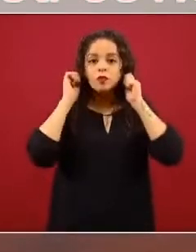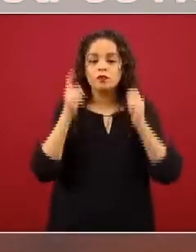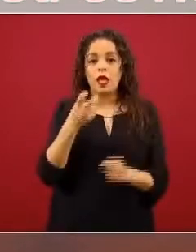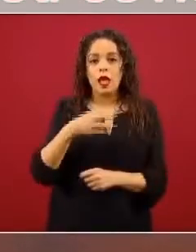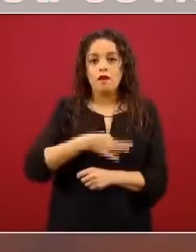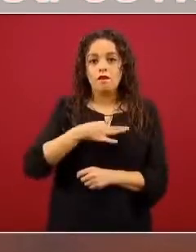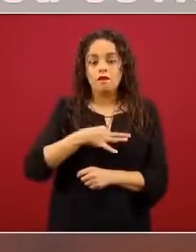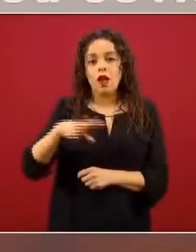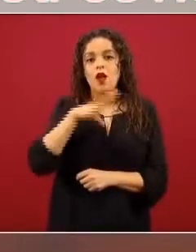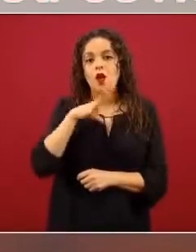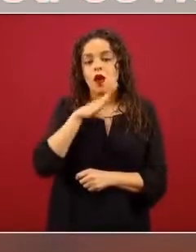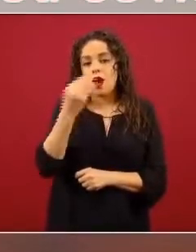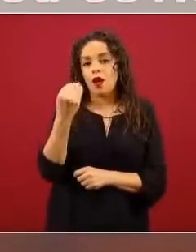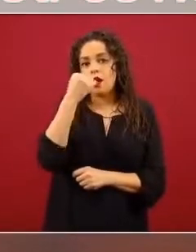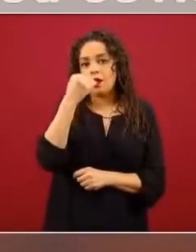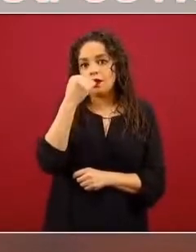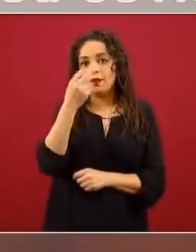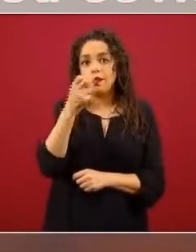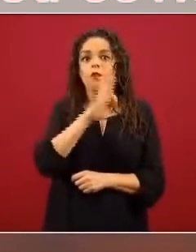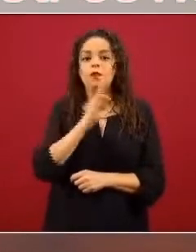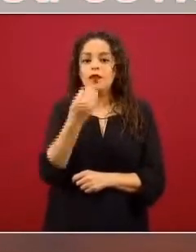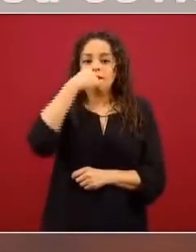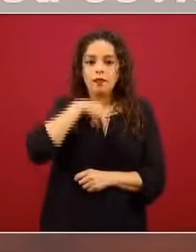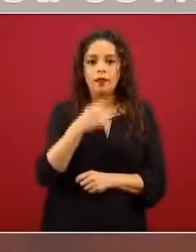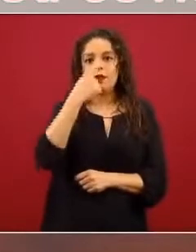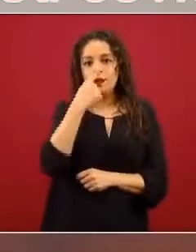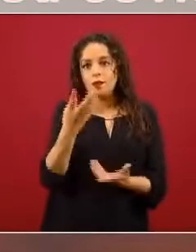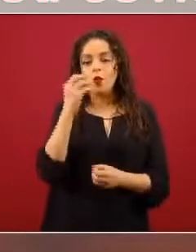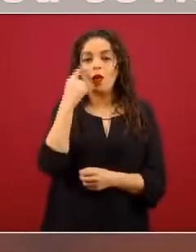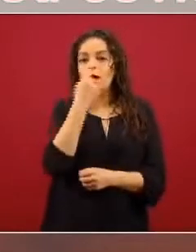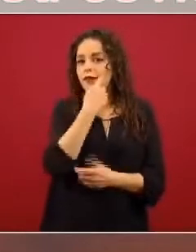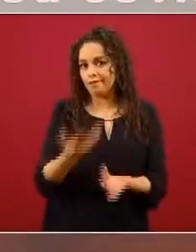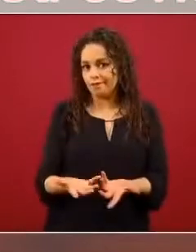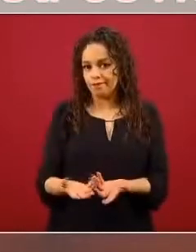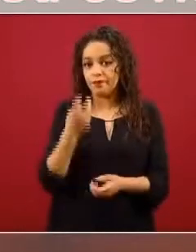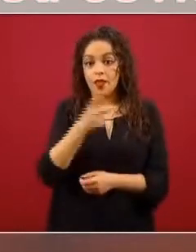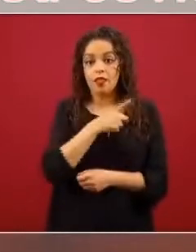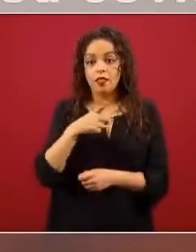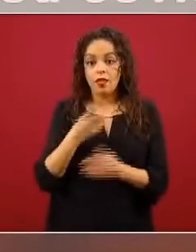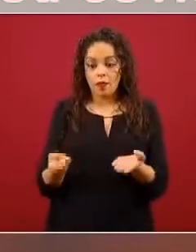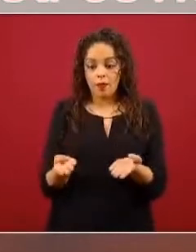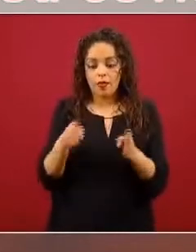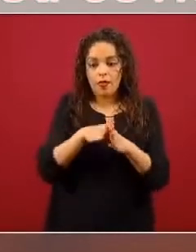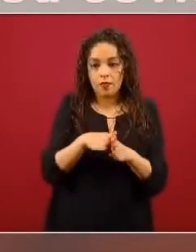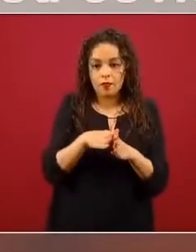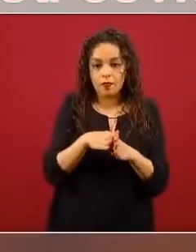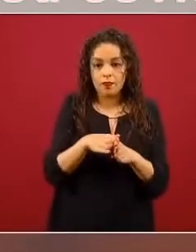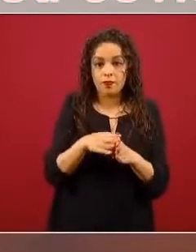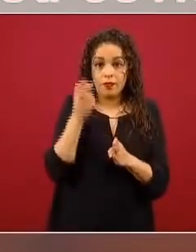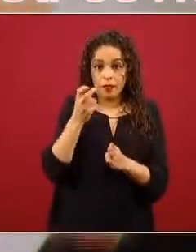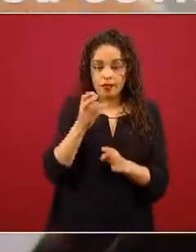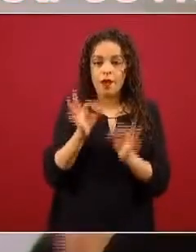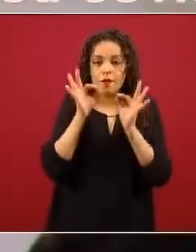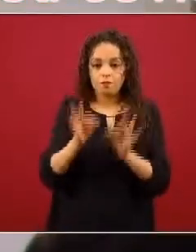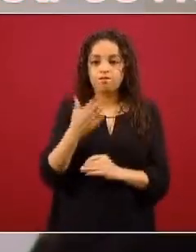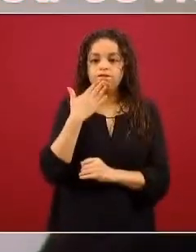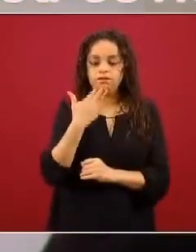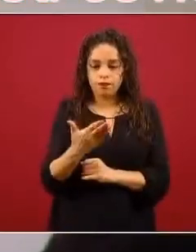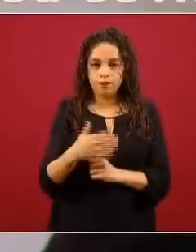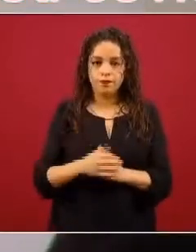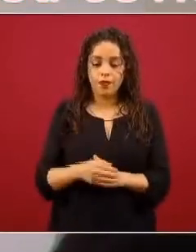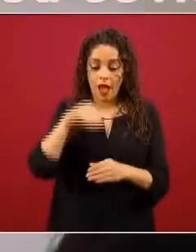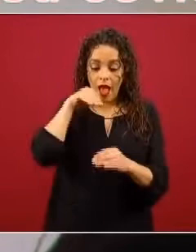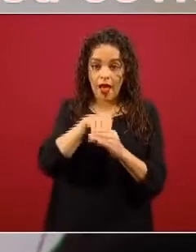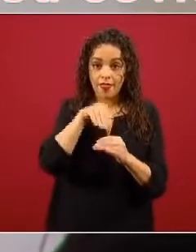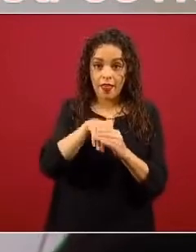áreas donde pueden generar infección. Entonces, lo que hacemos es, lo doblamos y así estamos asegurando que la parte interna,